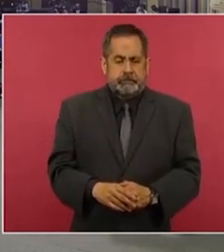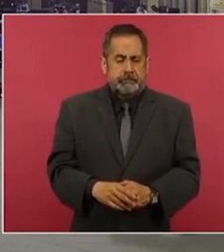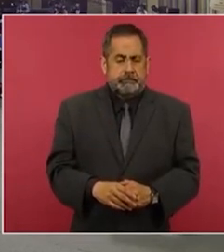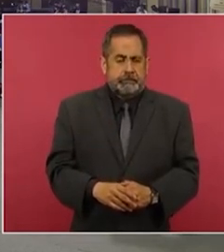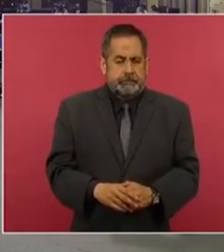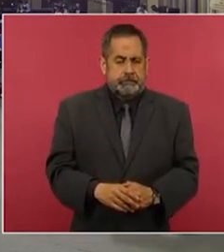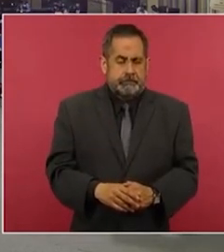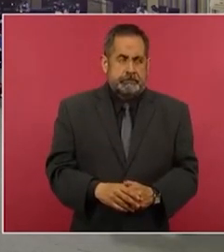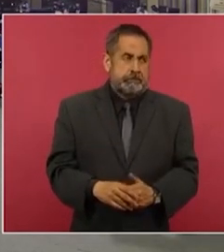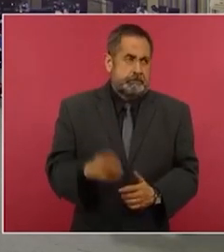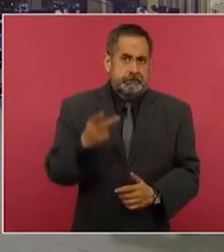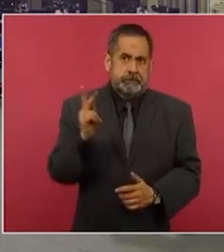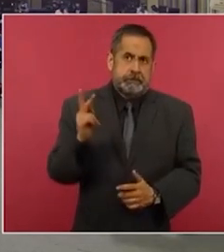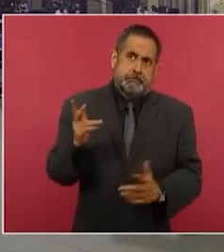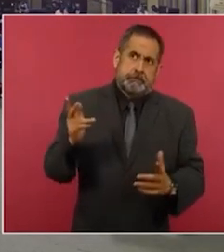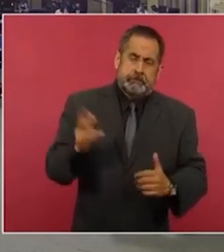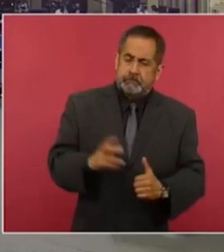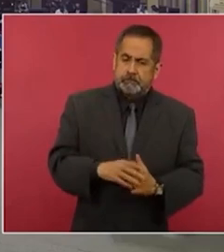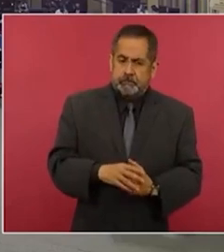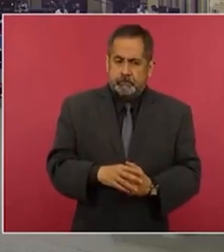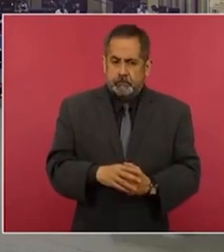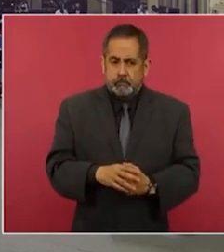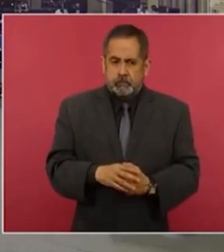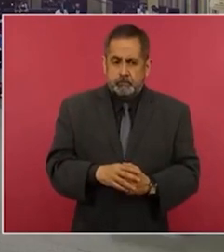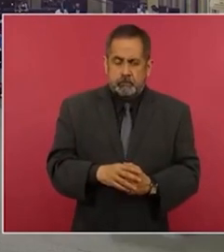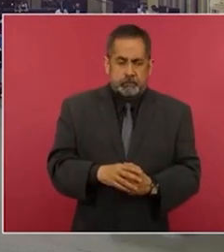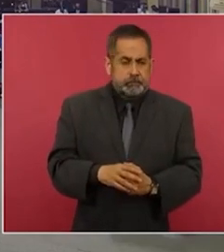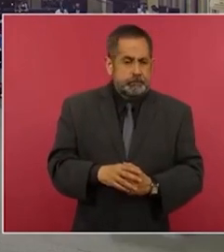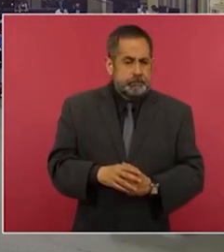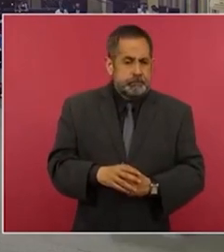pues es evidente